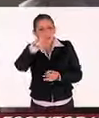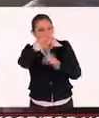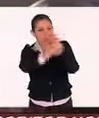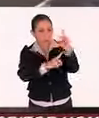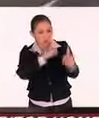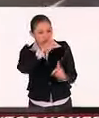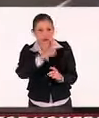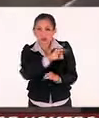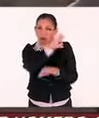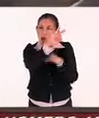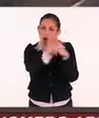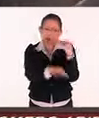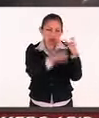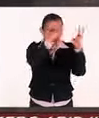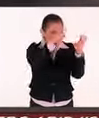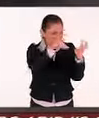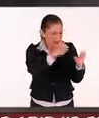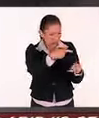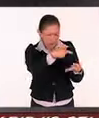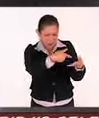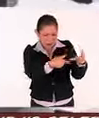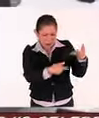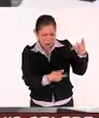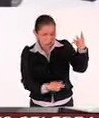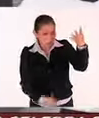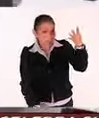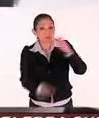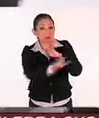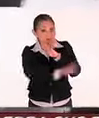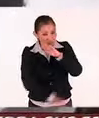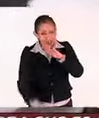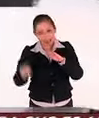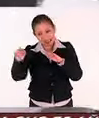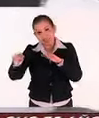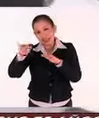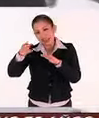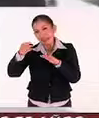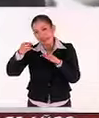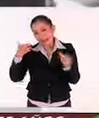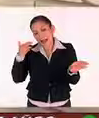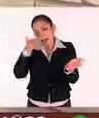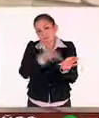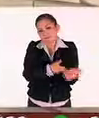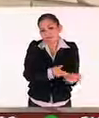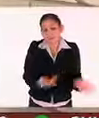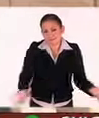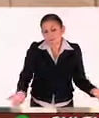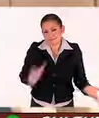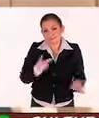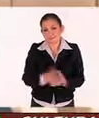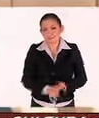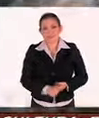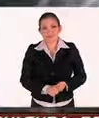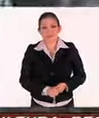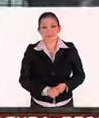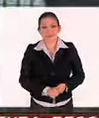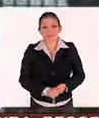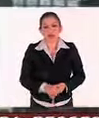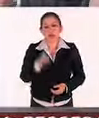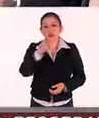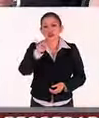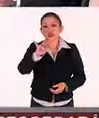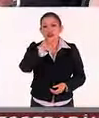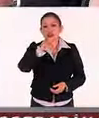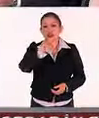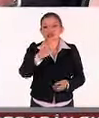deporte, todo ese tipo de cuestiones son fundamentales y es a lo que se van a dedicar estos ingenieros en sistemas biomédicos. Doctor Jesús